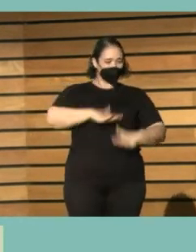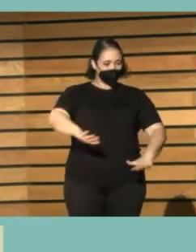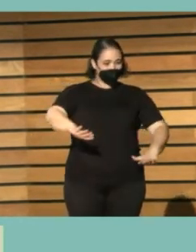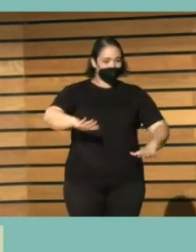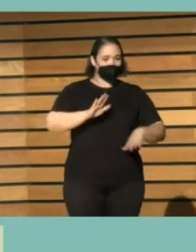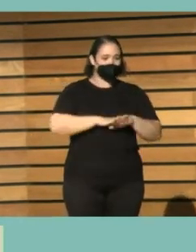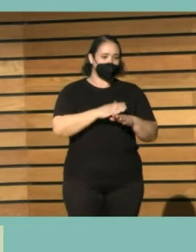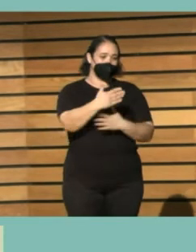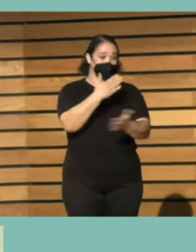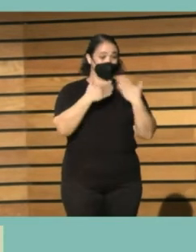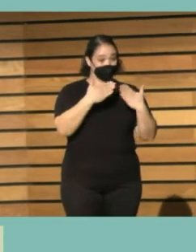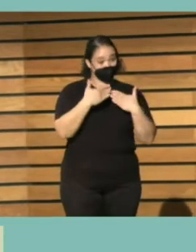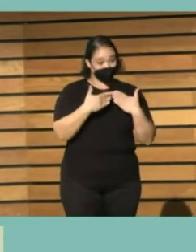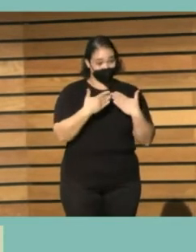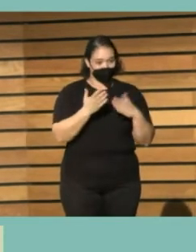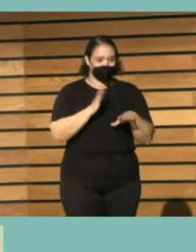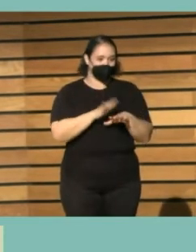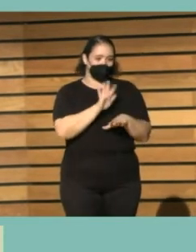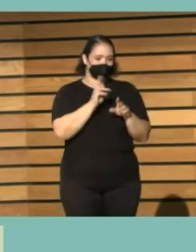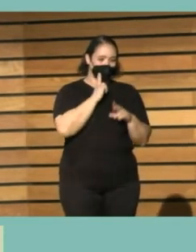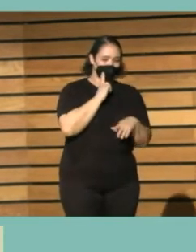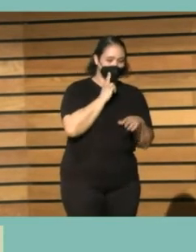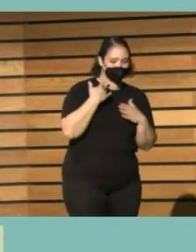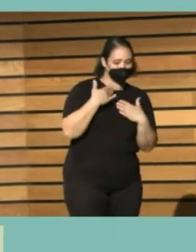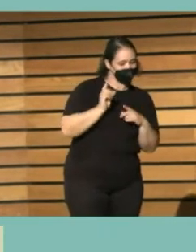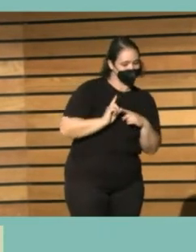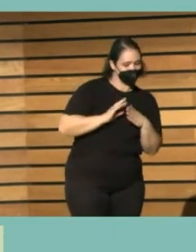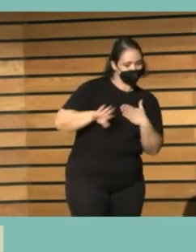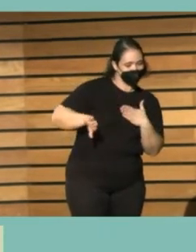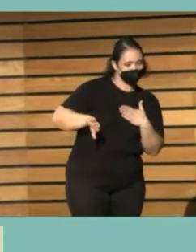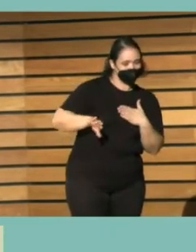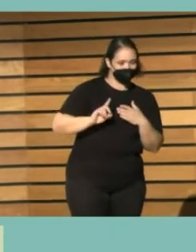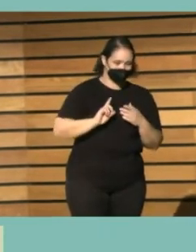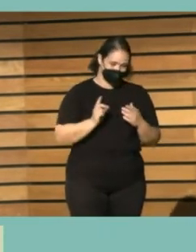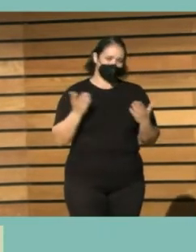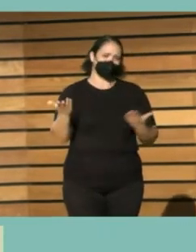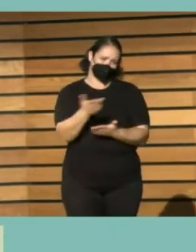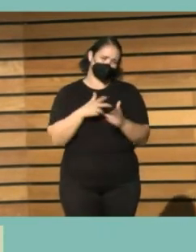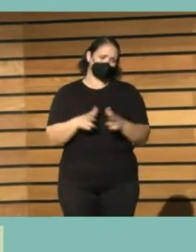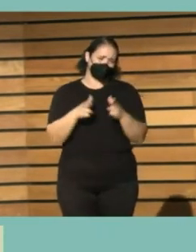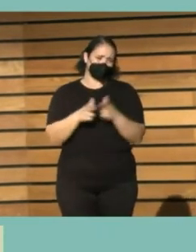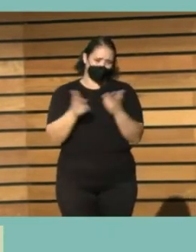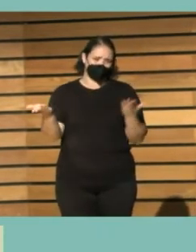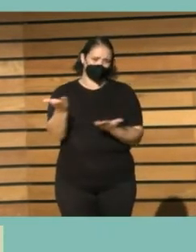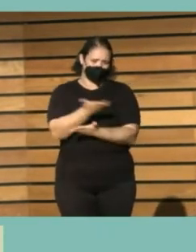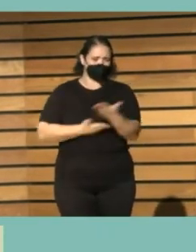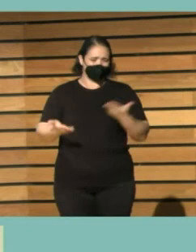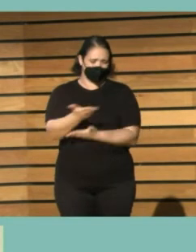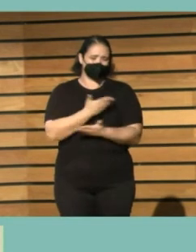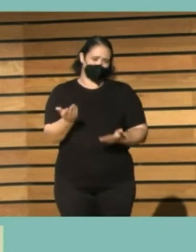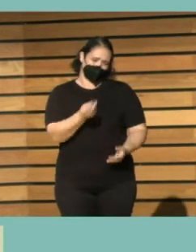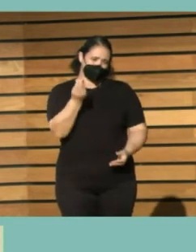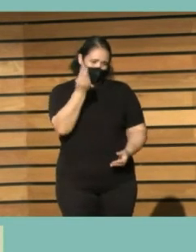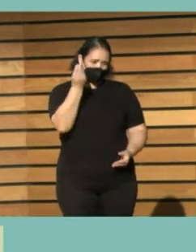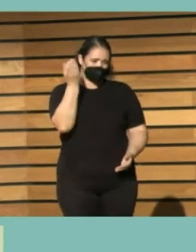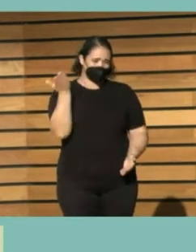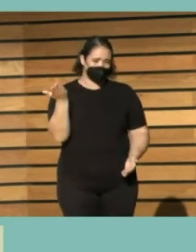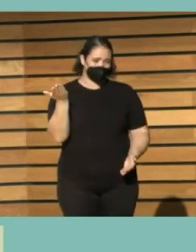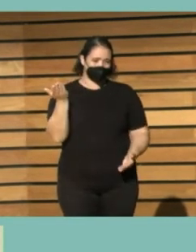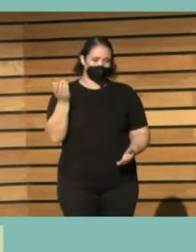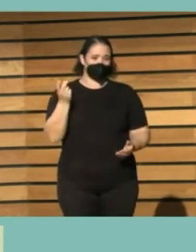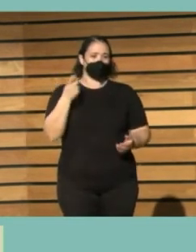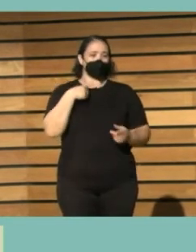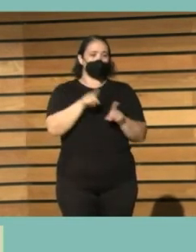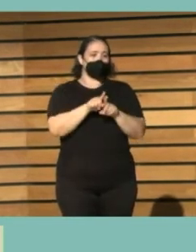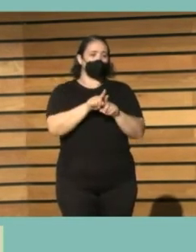al lado para entablar conversación por favor seamos más sociables que creo que es una una buena